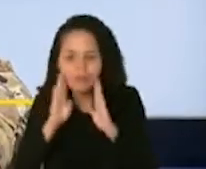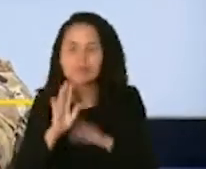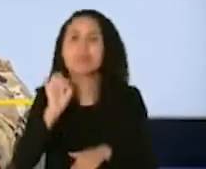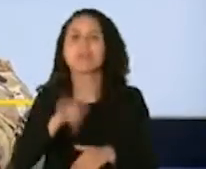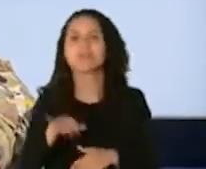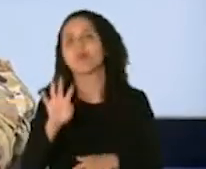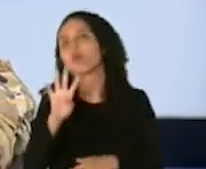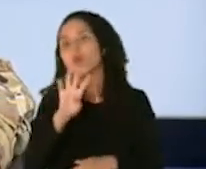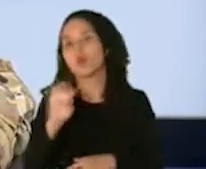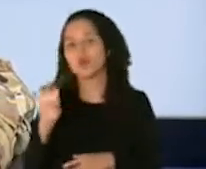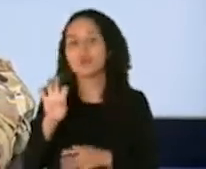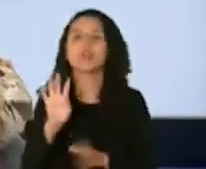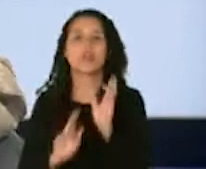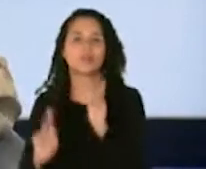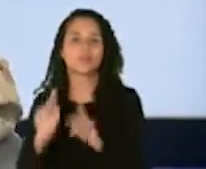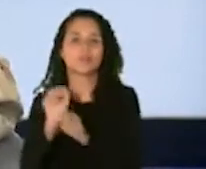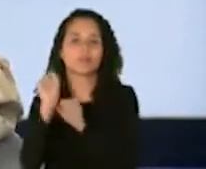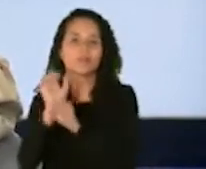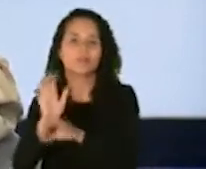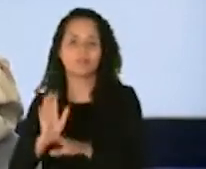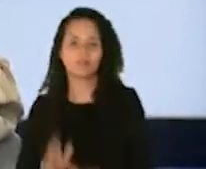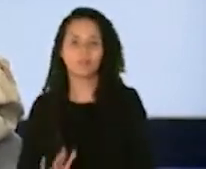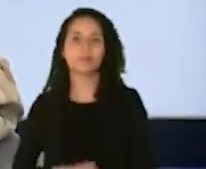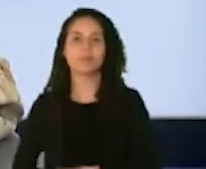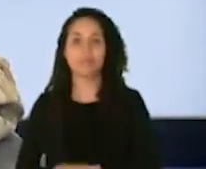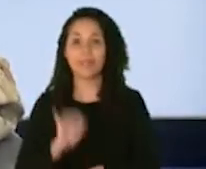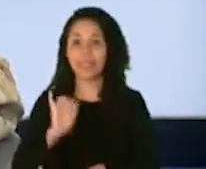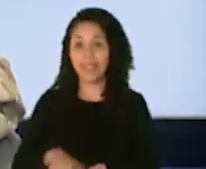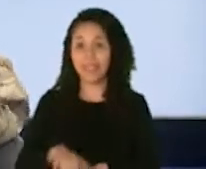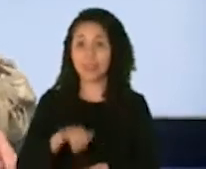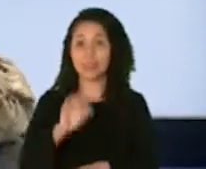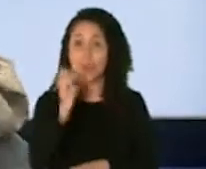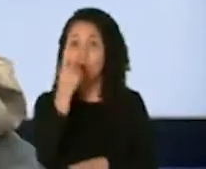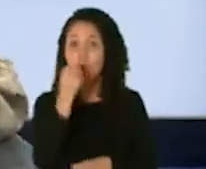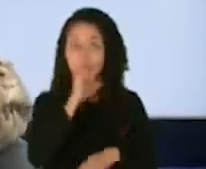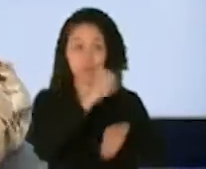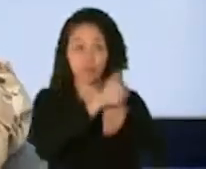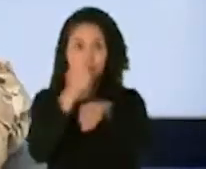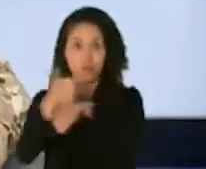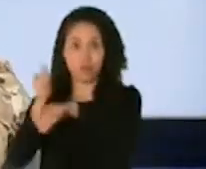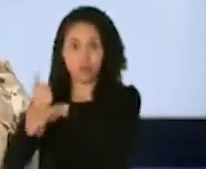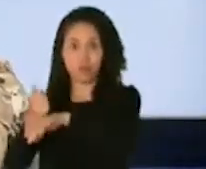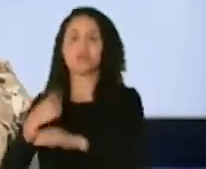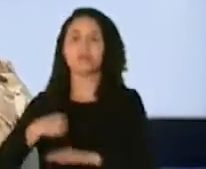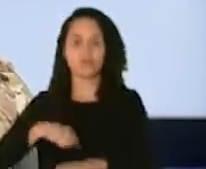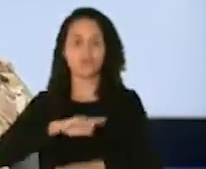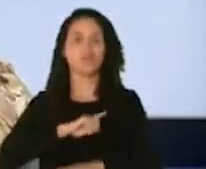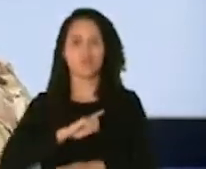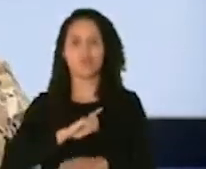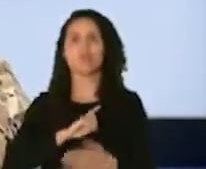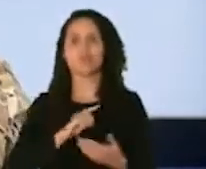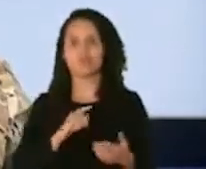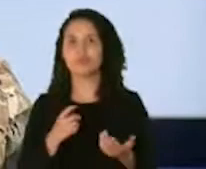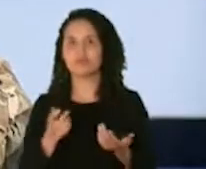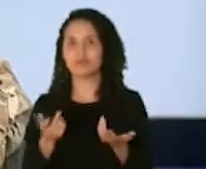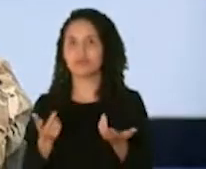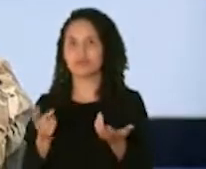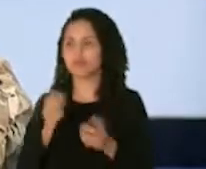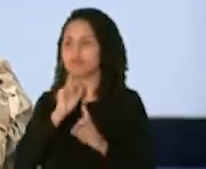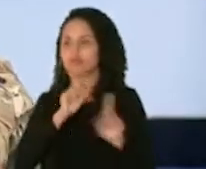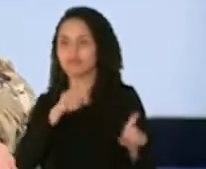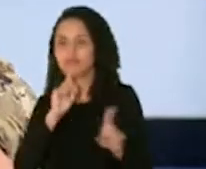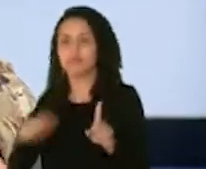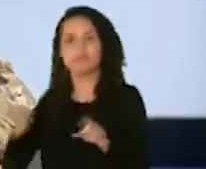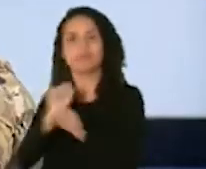efectivos. Así que en estos 11 centros de vacunación estamos haciendo esa distribución también con el